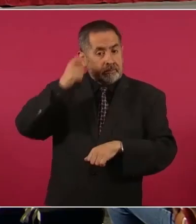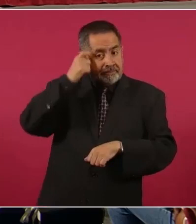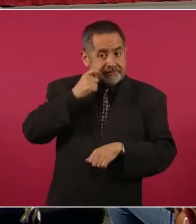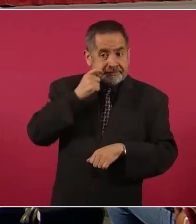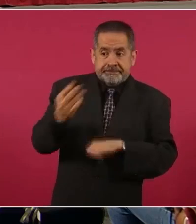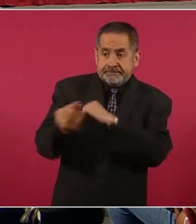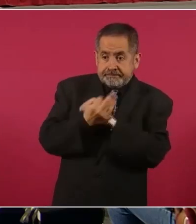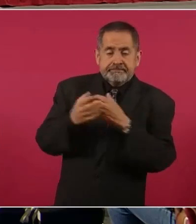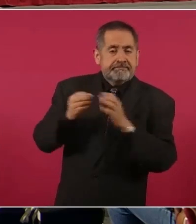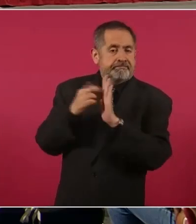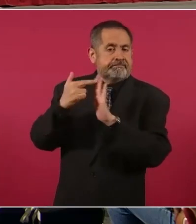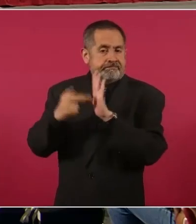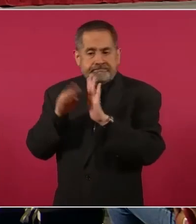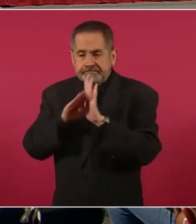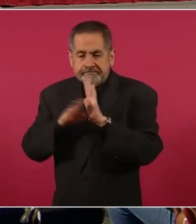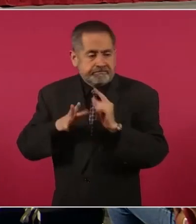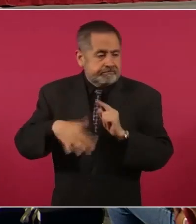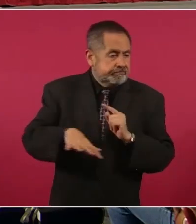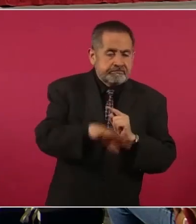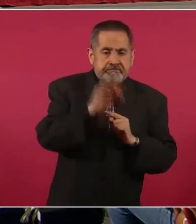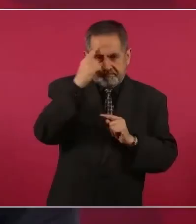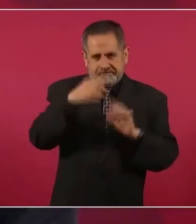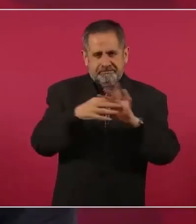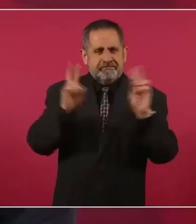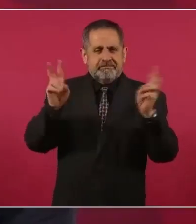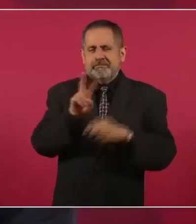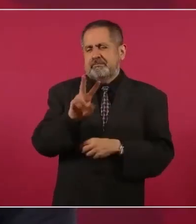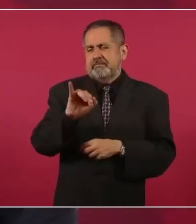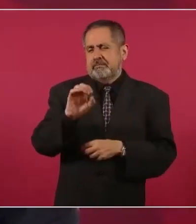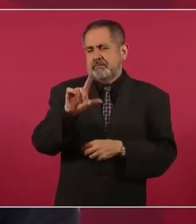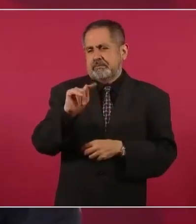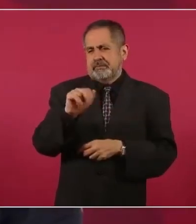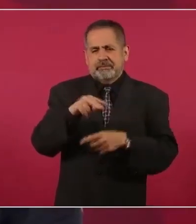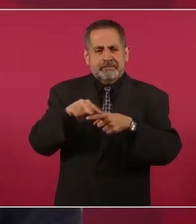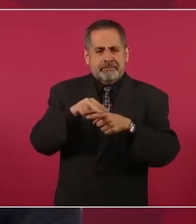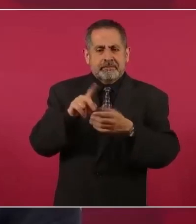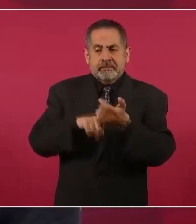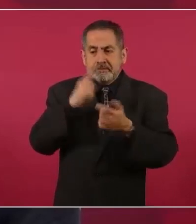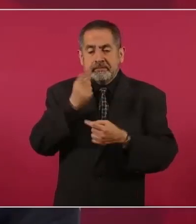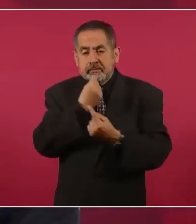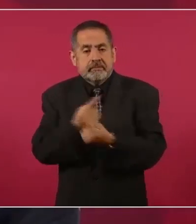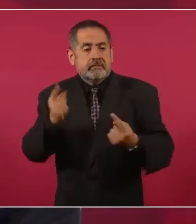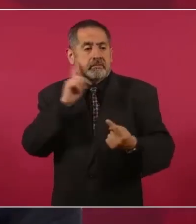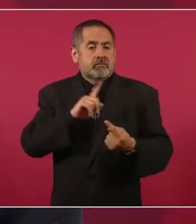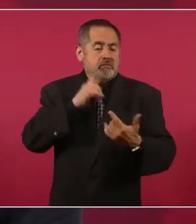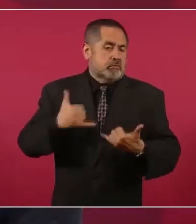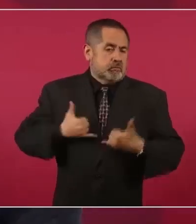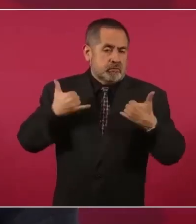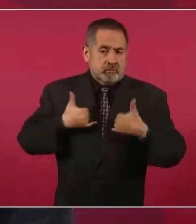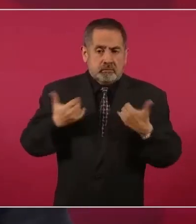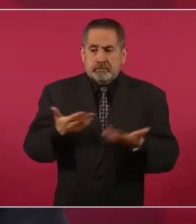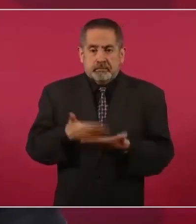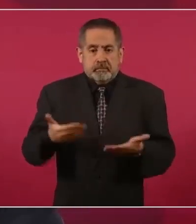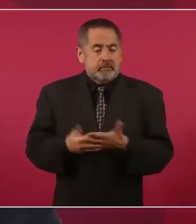el protocolo de búsqueda para el protocolo de violeta que es un protocolo de búsqueda para niñas, adolescentes y mujeres que a la